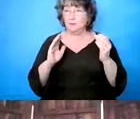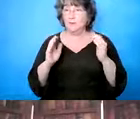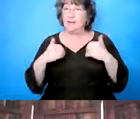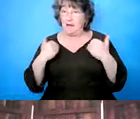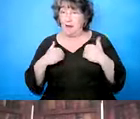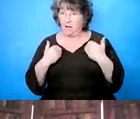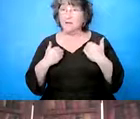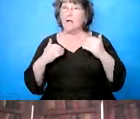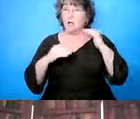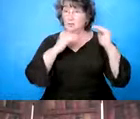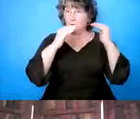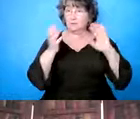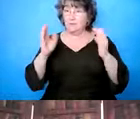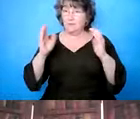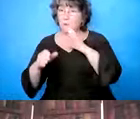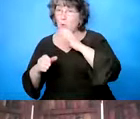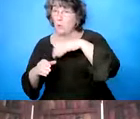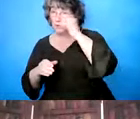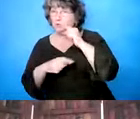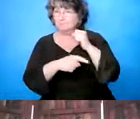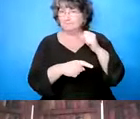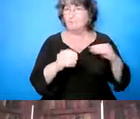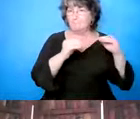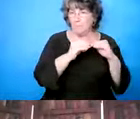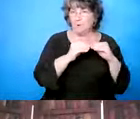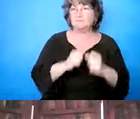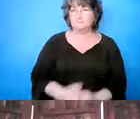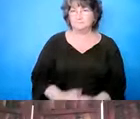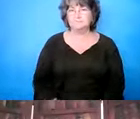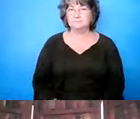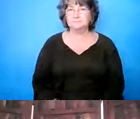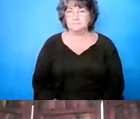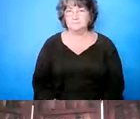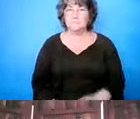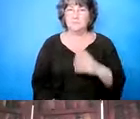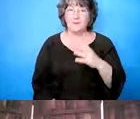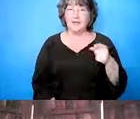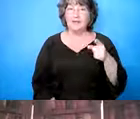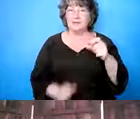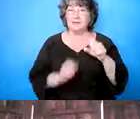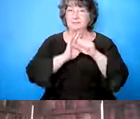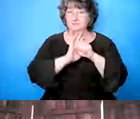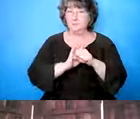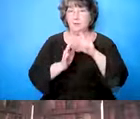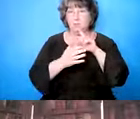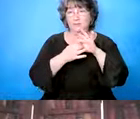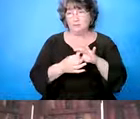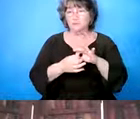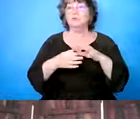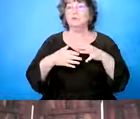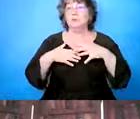y los niños. Los hispanos y afroamericanos adultos reportan un porcentaje mucho más alto.